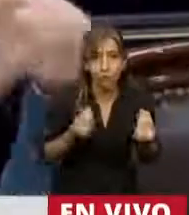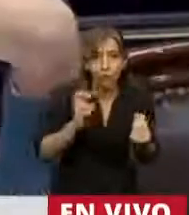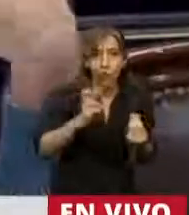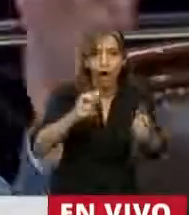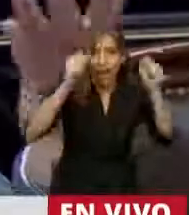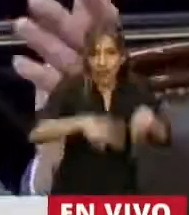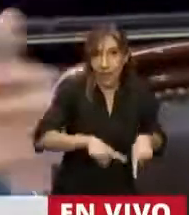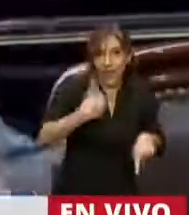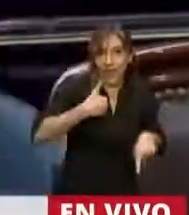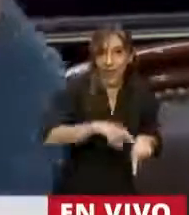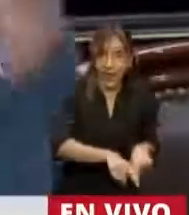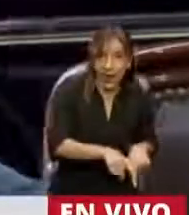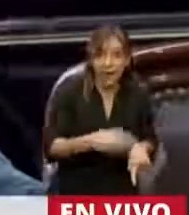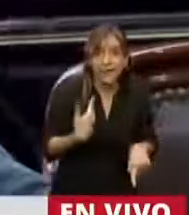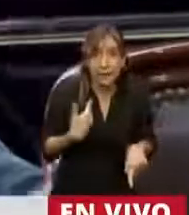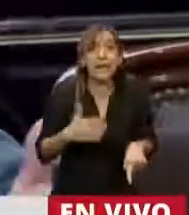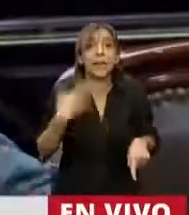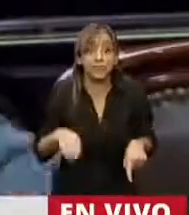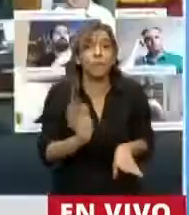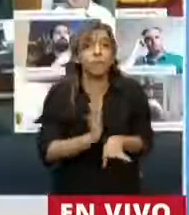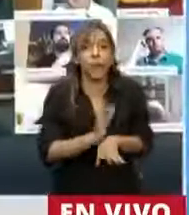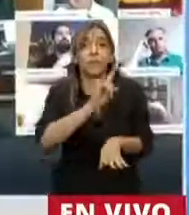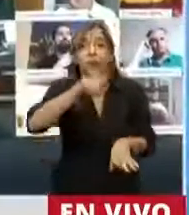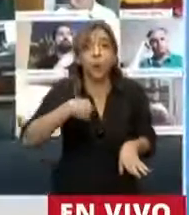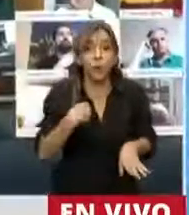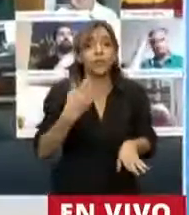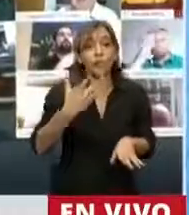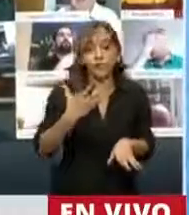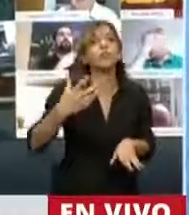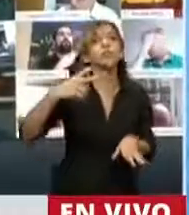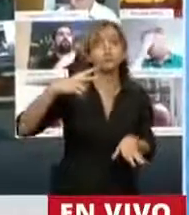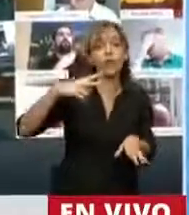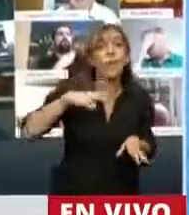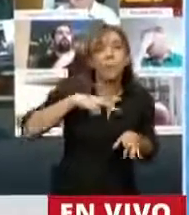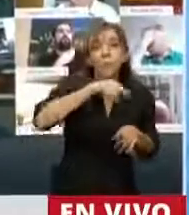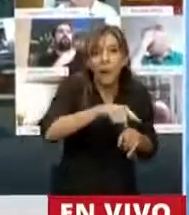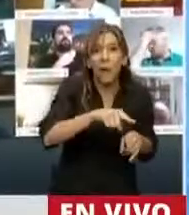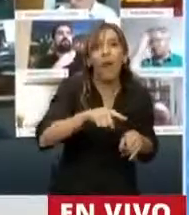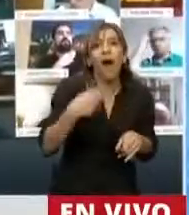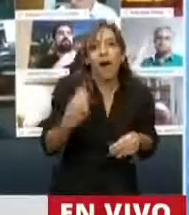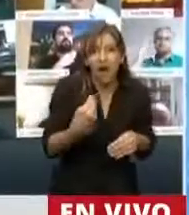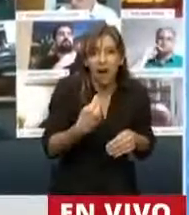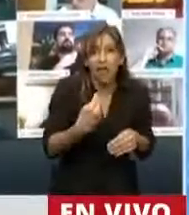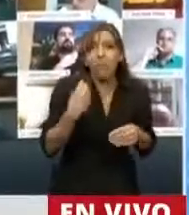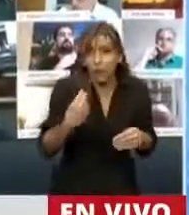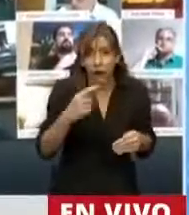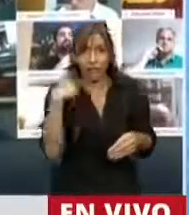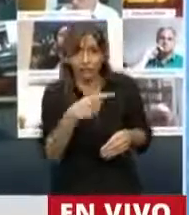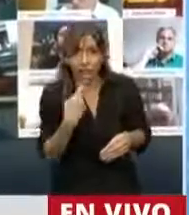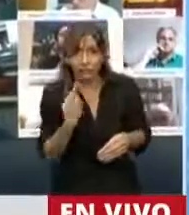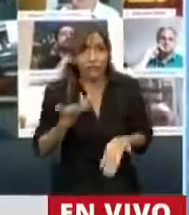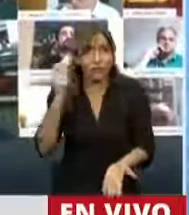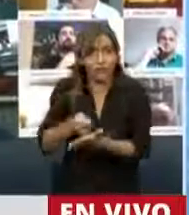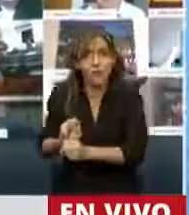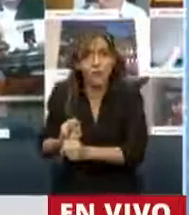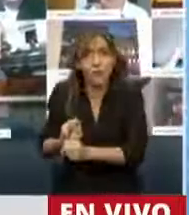de la deuda, dolarizaron y privatizaron la cartera de acreedores de la deuda argentina. Por eso el default, por eso el default, si